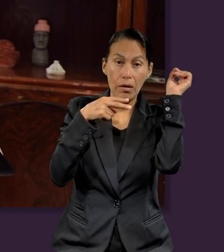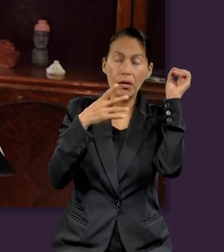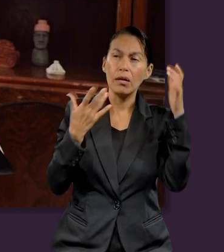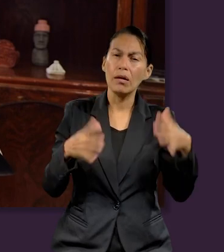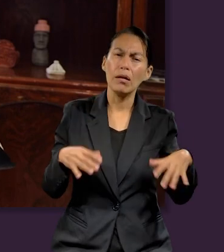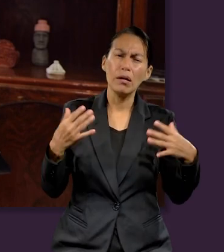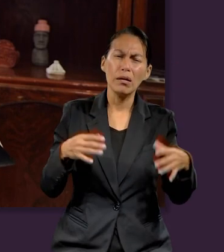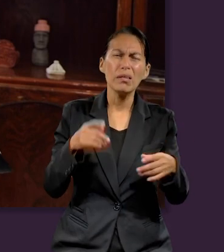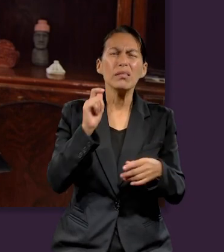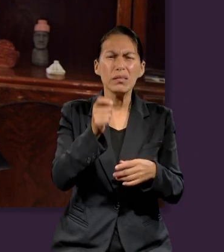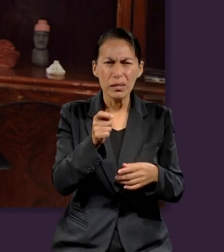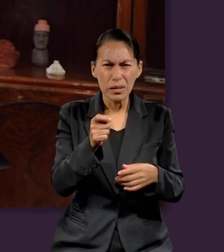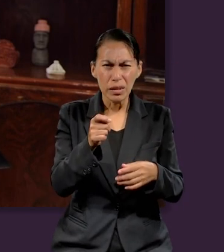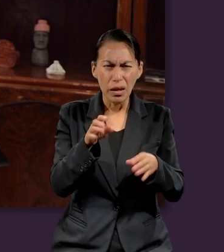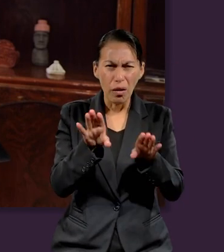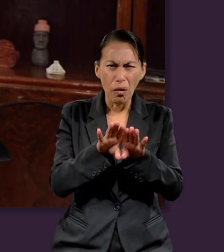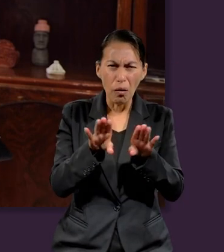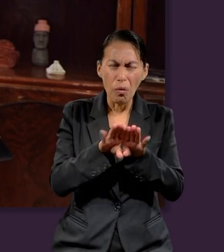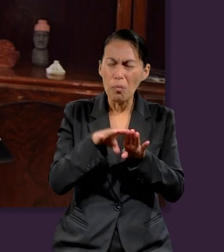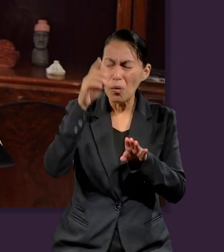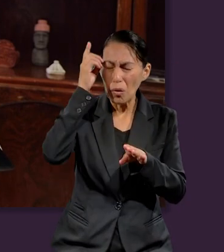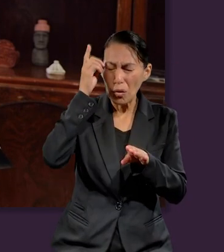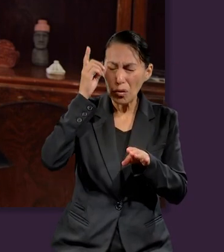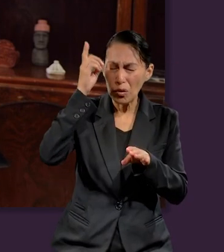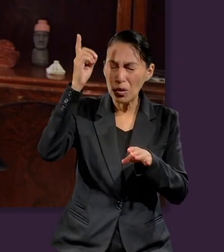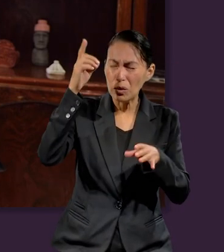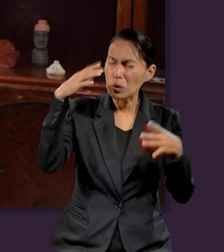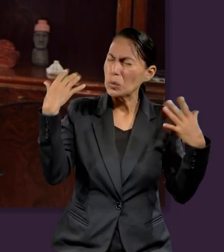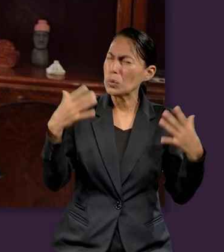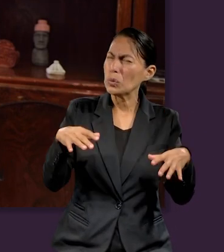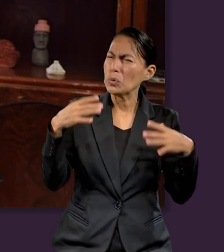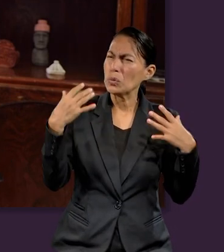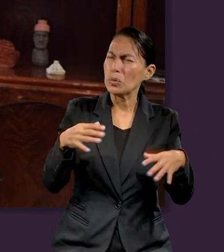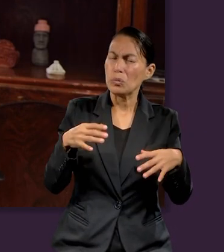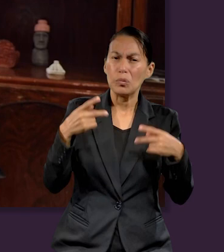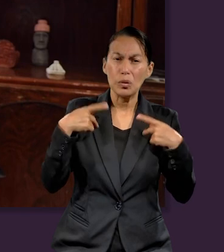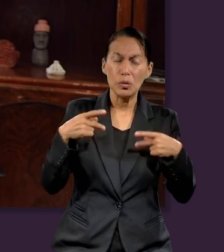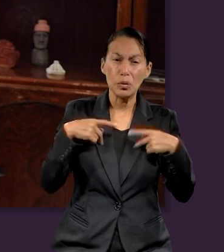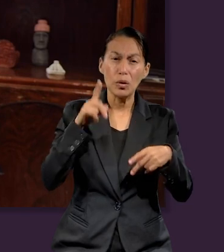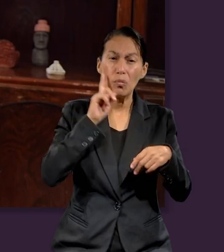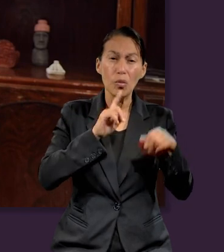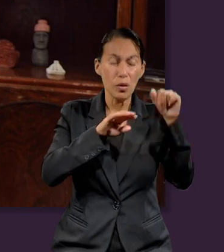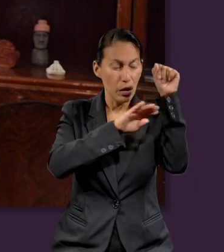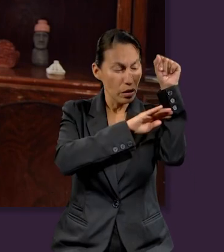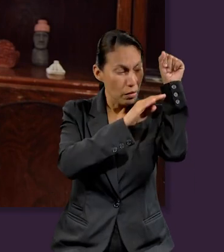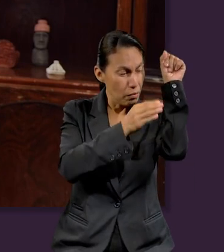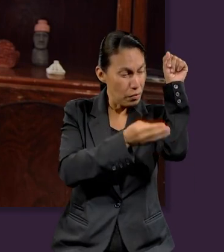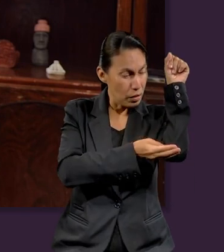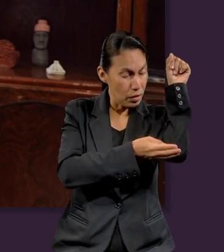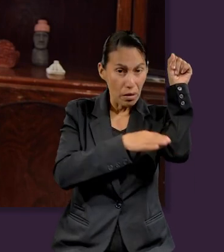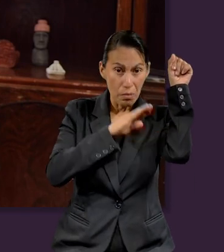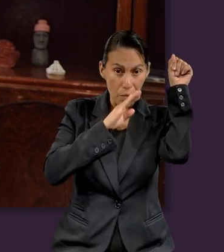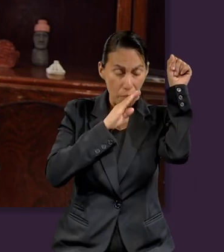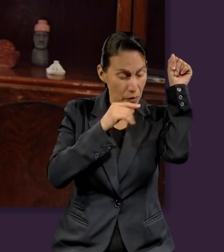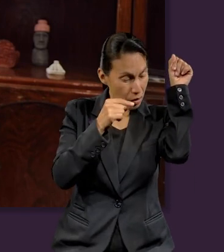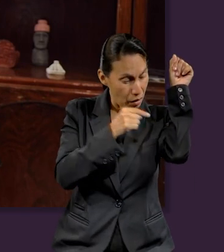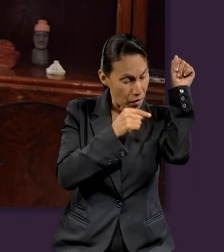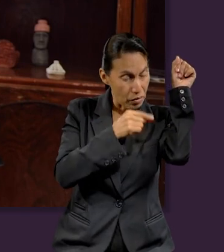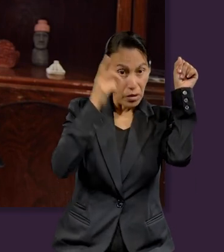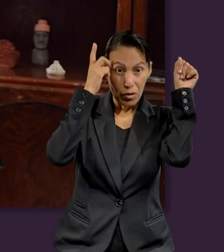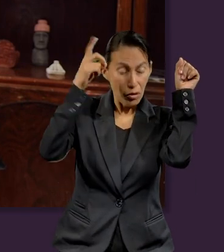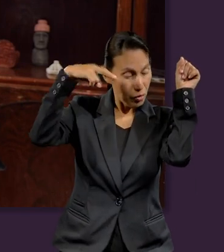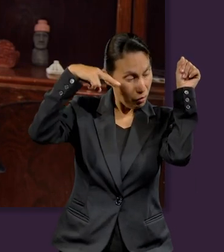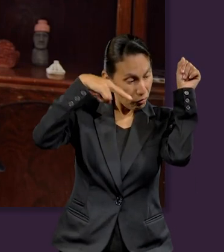¿Puedes tú imaginarte cómo es el Señor capaz de mirar incluso el embrión en el vientre de tu madre